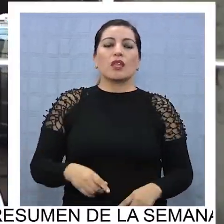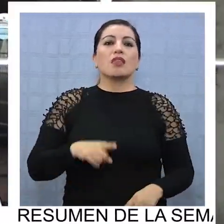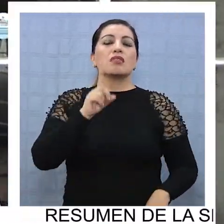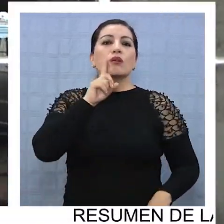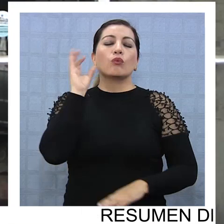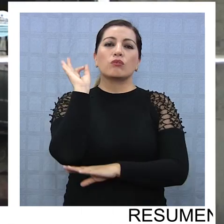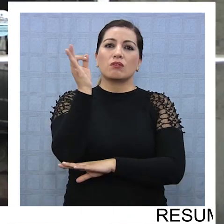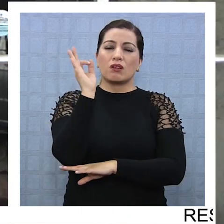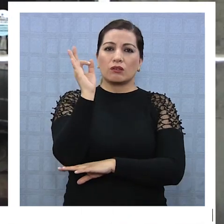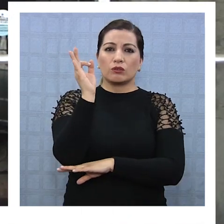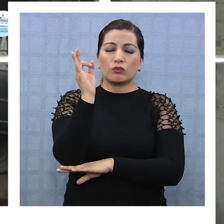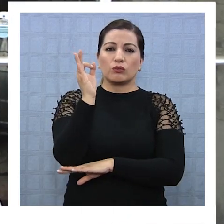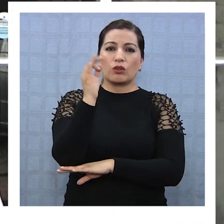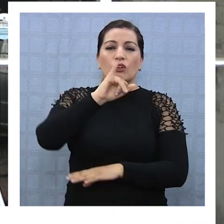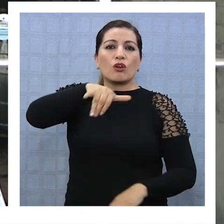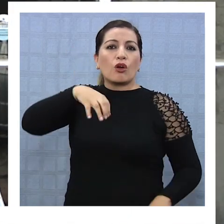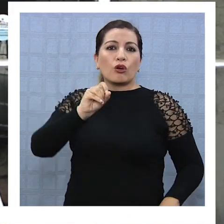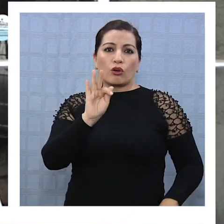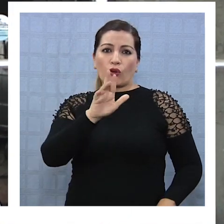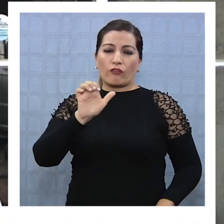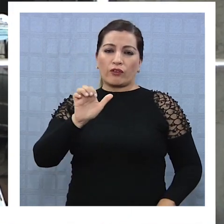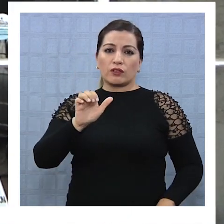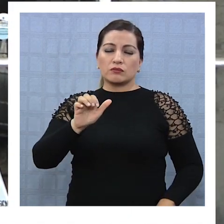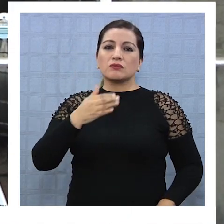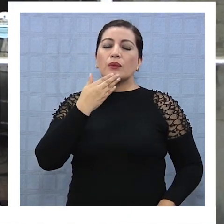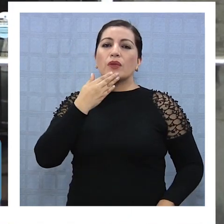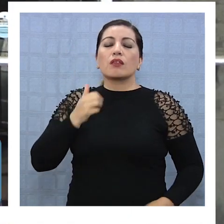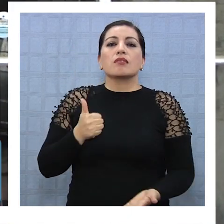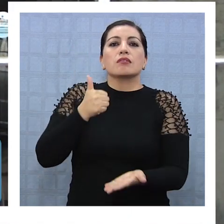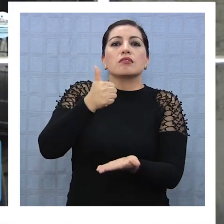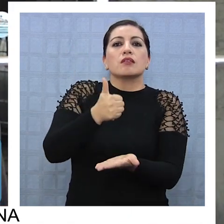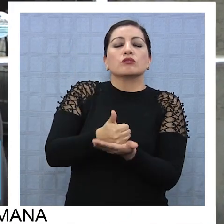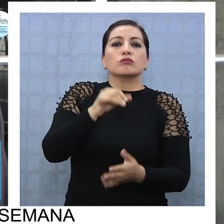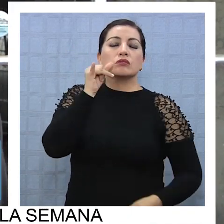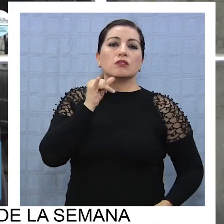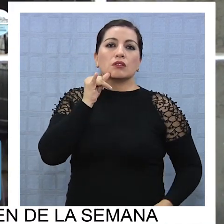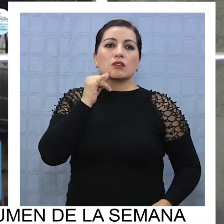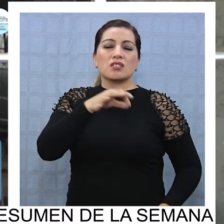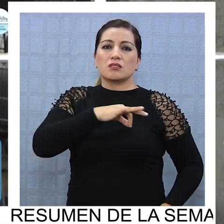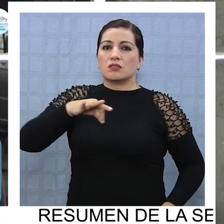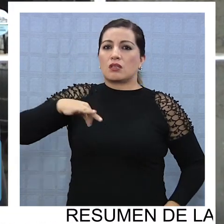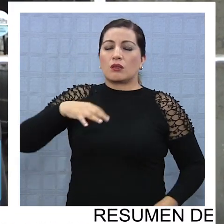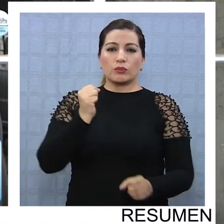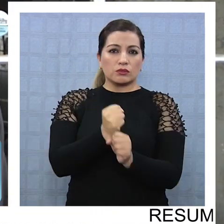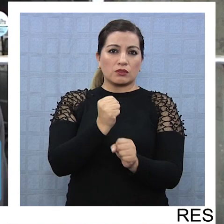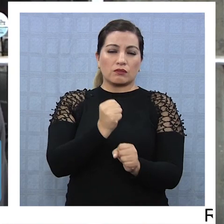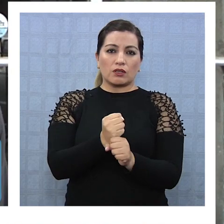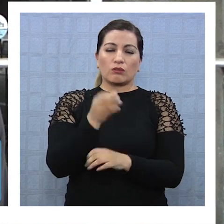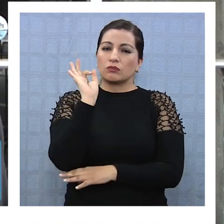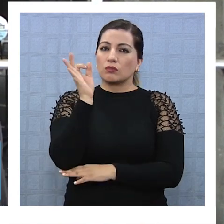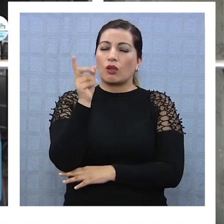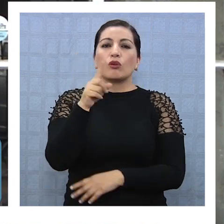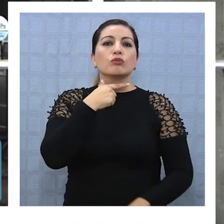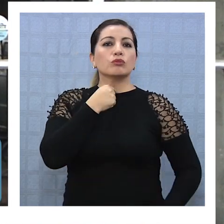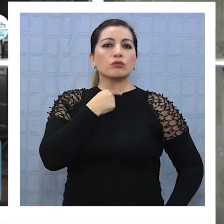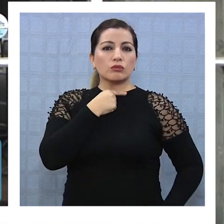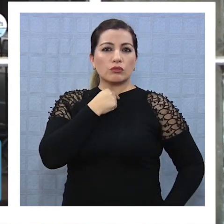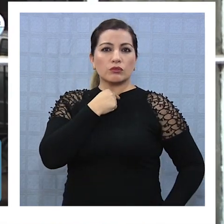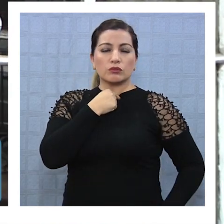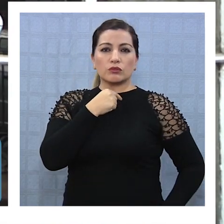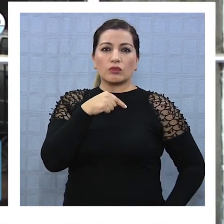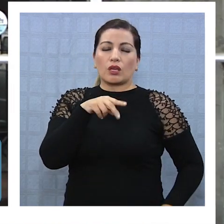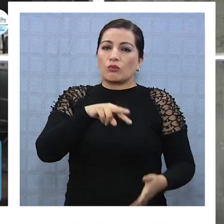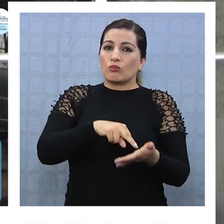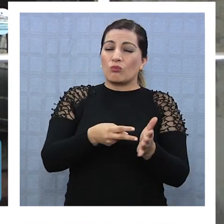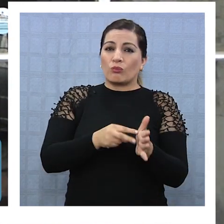el gobernador, el señor Jofré, le presentamos una carta, hemos hablado con el director zonal, hemos hablado con la Ceremi del Trabajo, si o porque no queremos